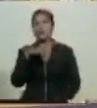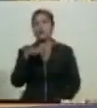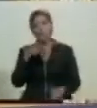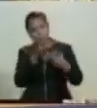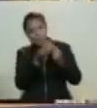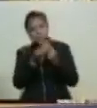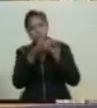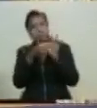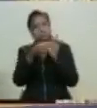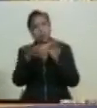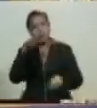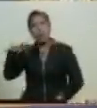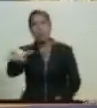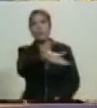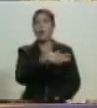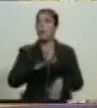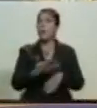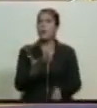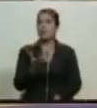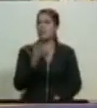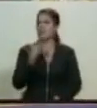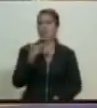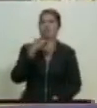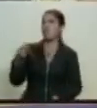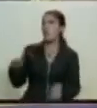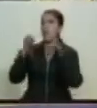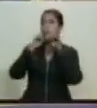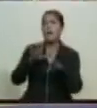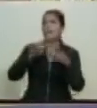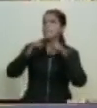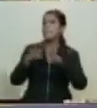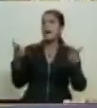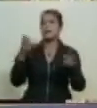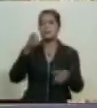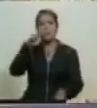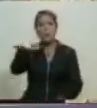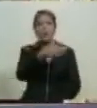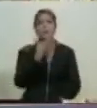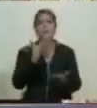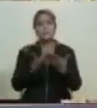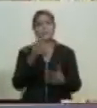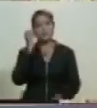el pueblo puede negarse a bendecir la paz que pide todo un pueblo